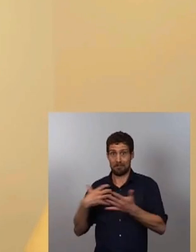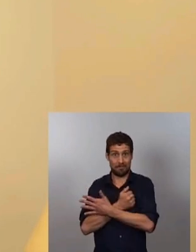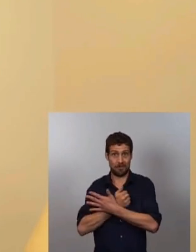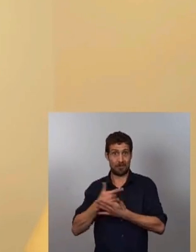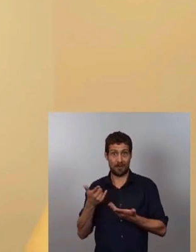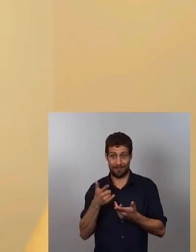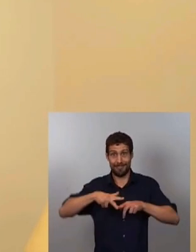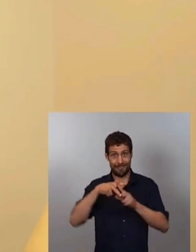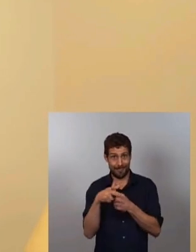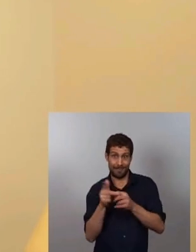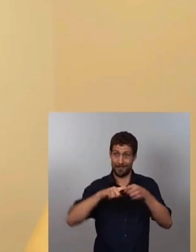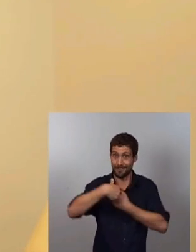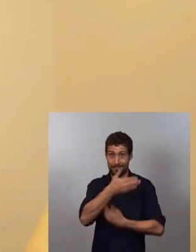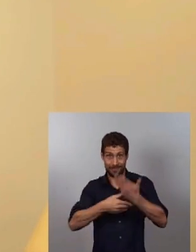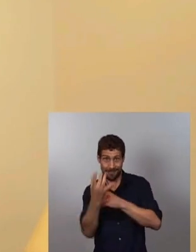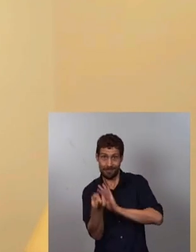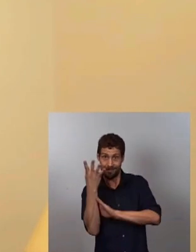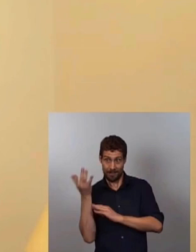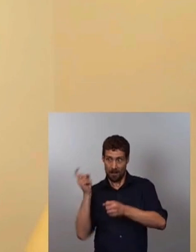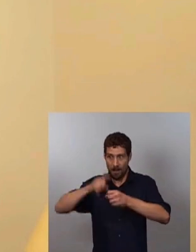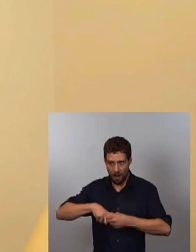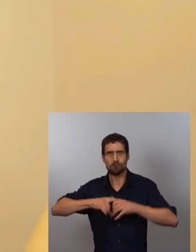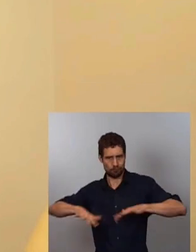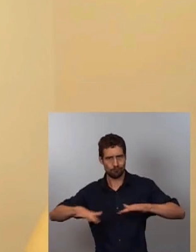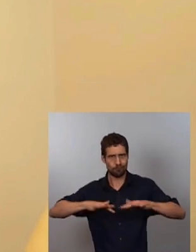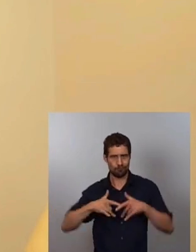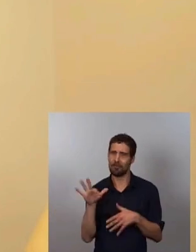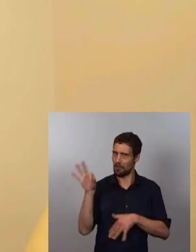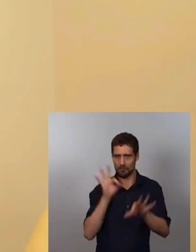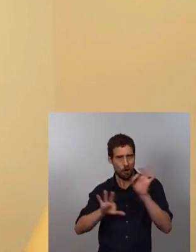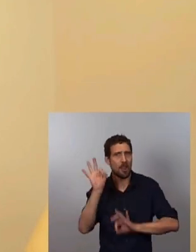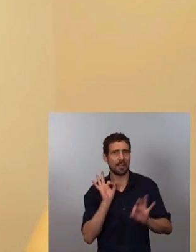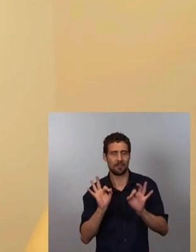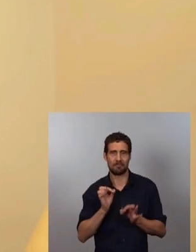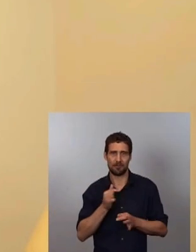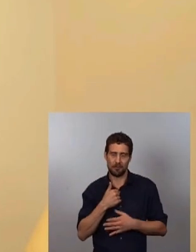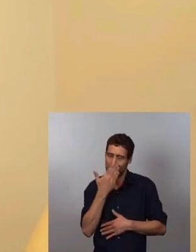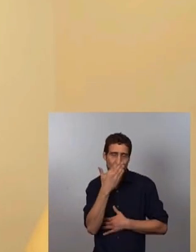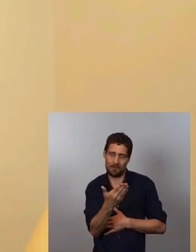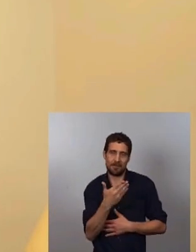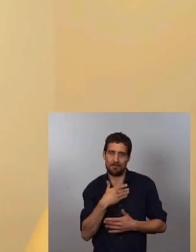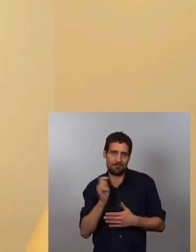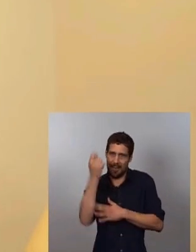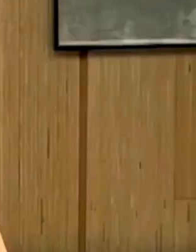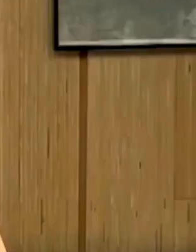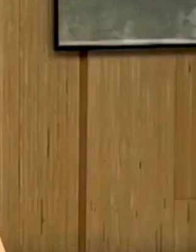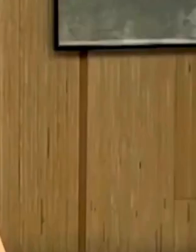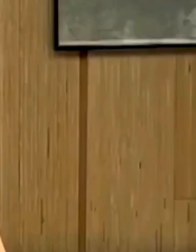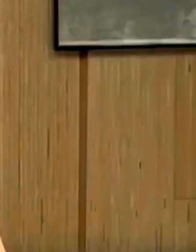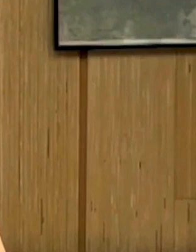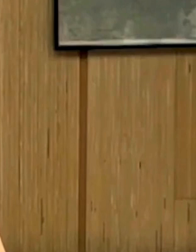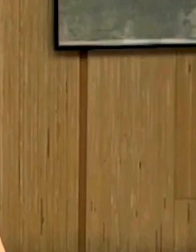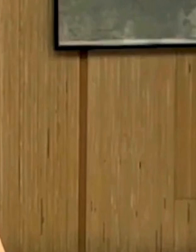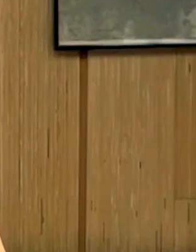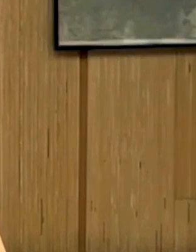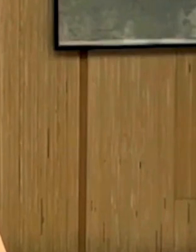herramienta de participación, de colaboración, de toma de decisiones, a la que deseo, sinceramente, el mayor de los éxitos. La